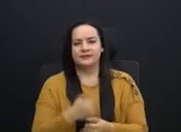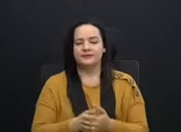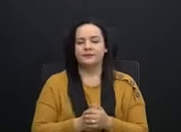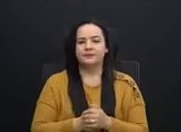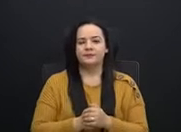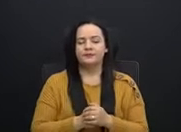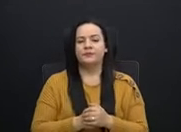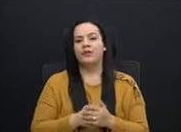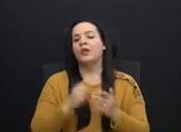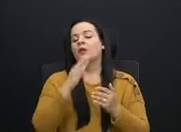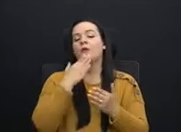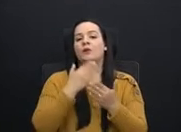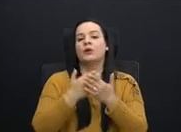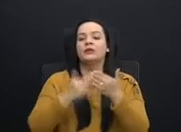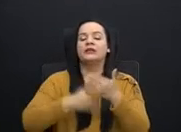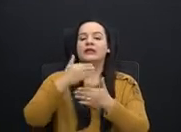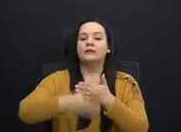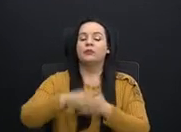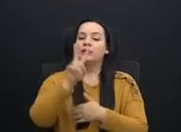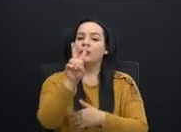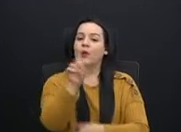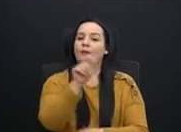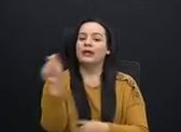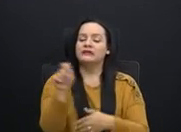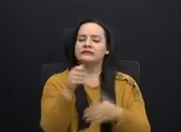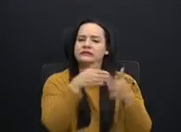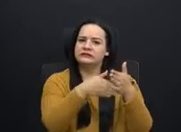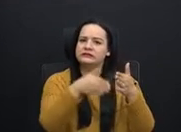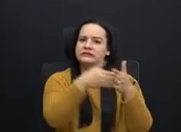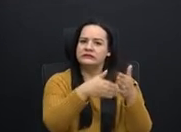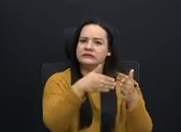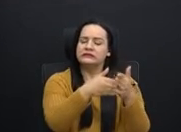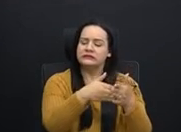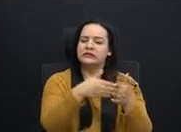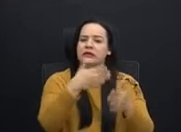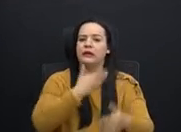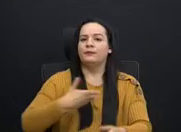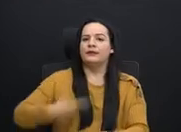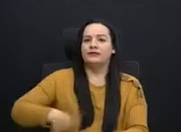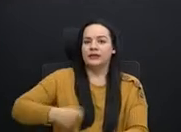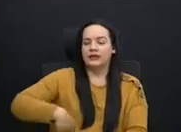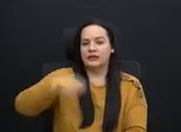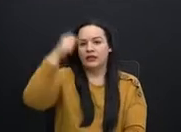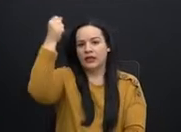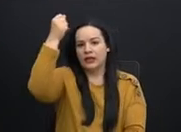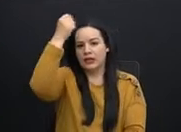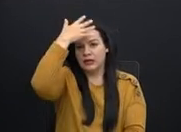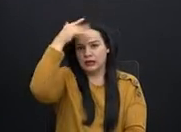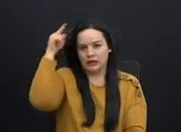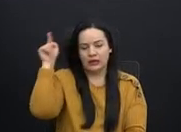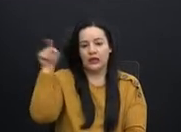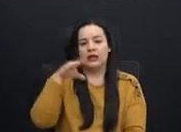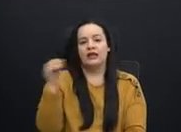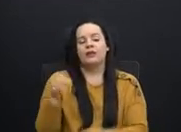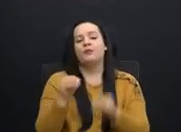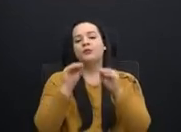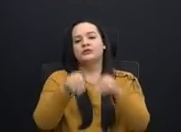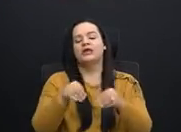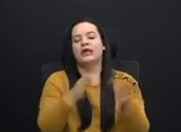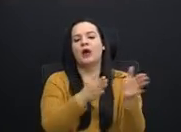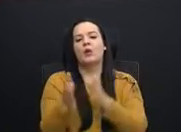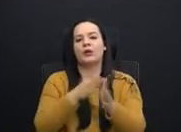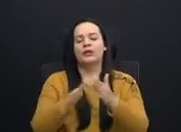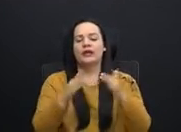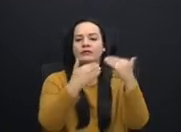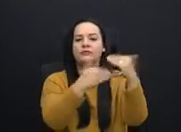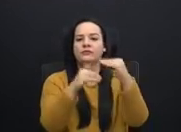Después de dos meses de insistirle al Presidente de la República que pusiera orden en las restricciones